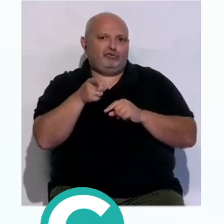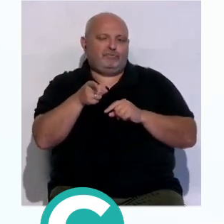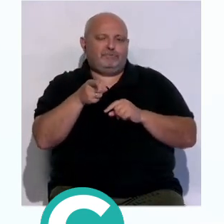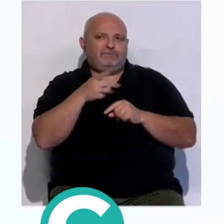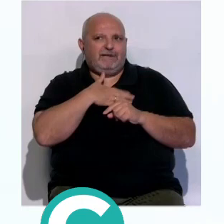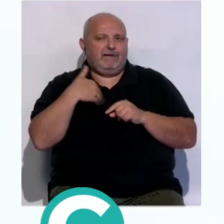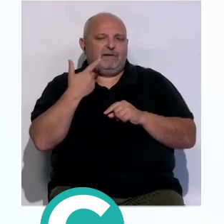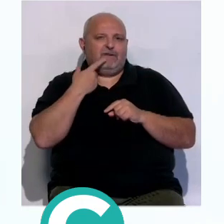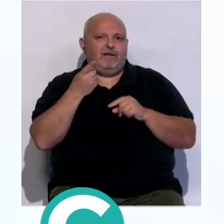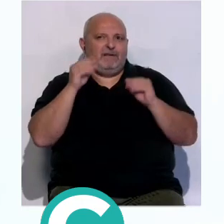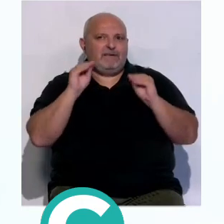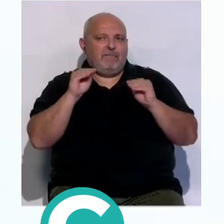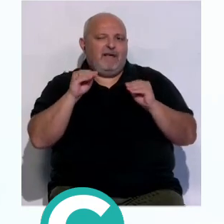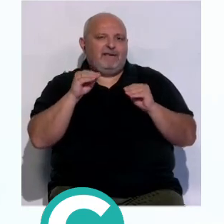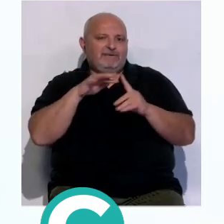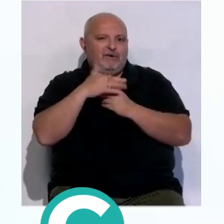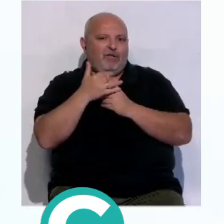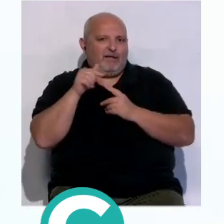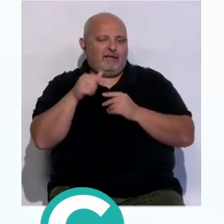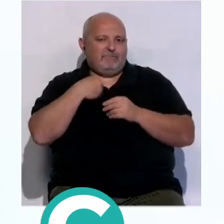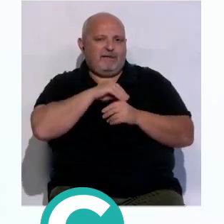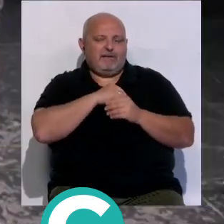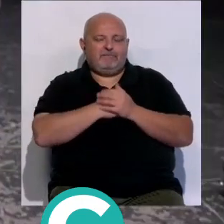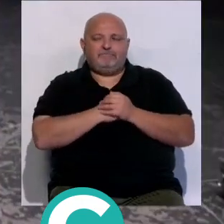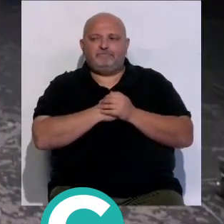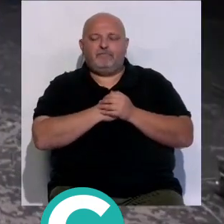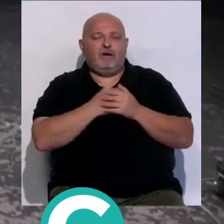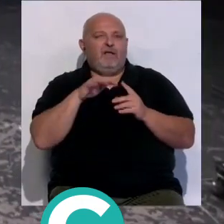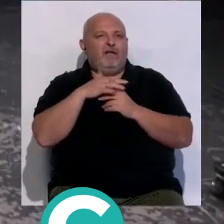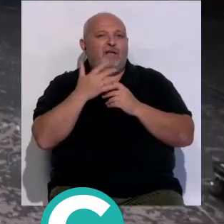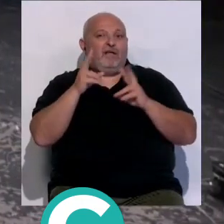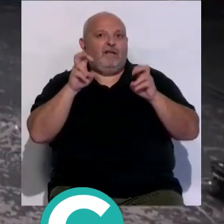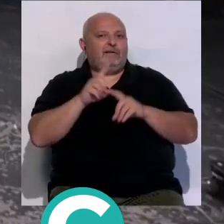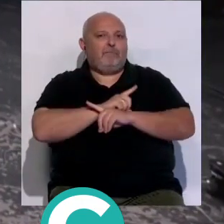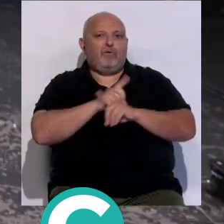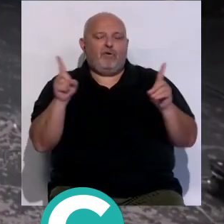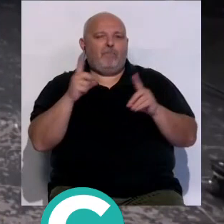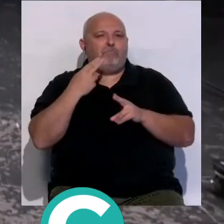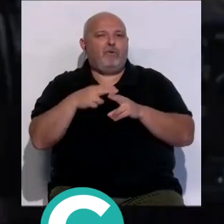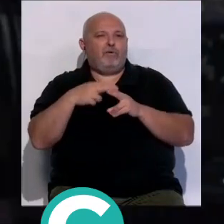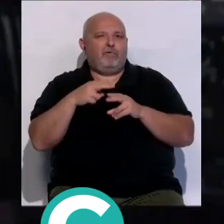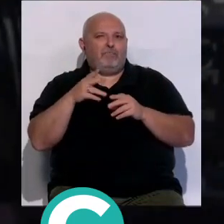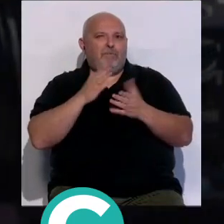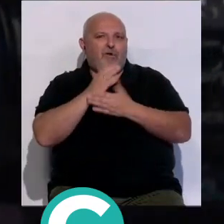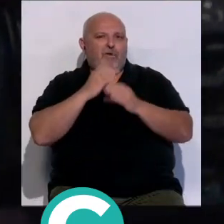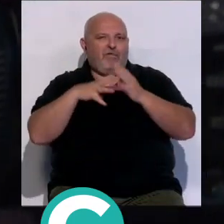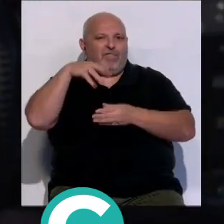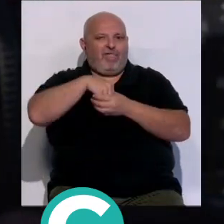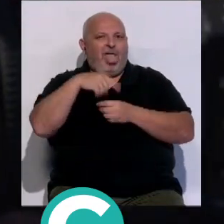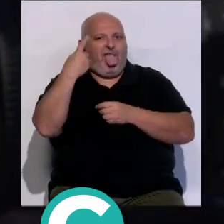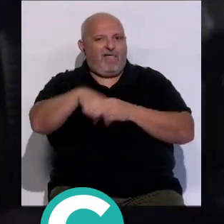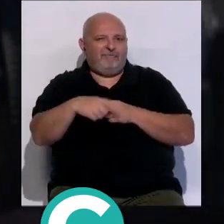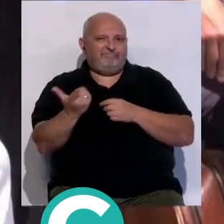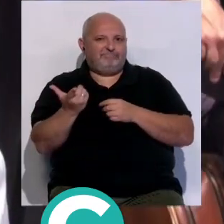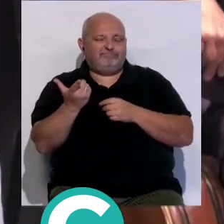tenemos que hacer mucho hincapié en esta situación en España Un panorama al que no ayuda la politización de los medios de comunicación y